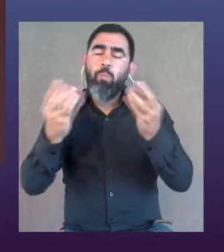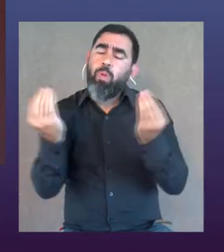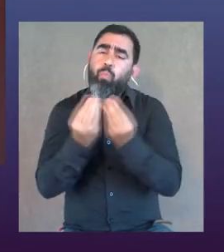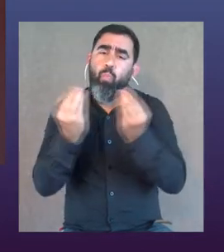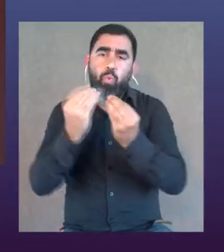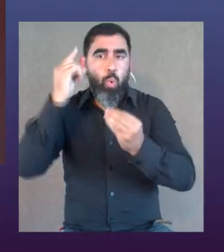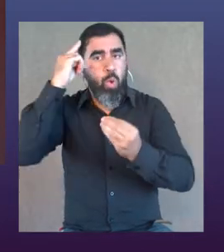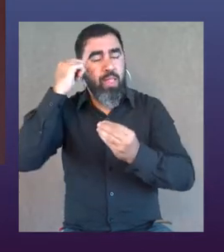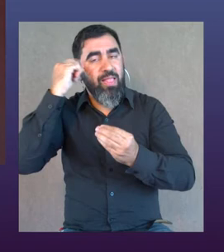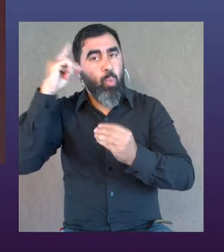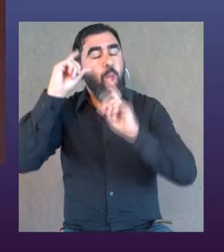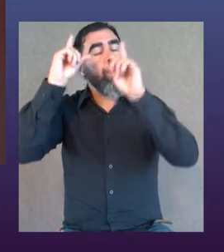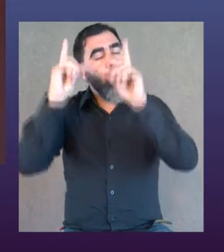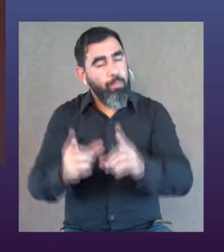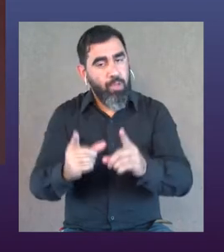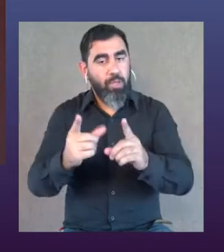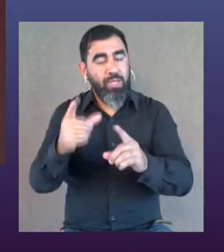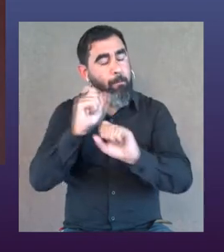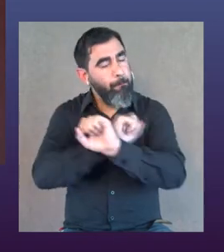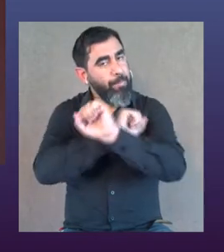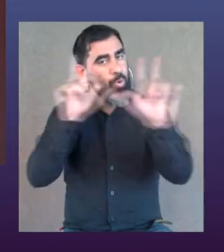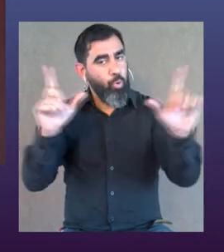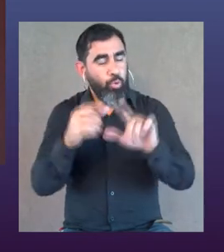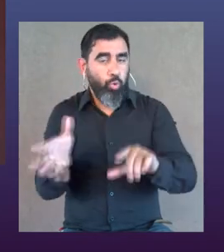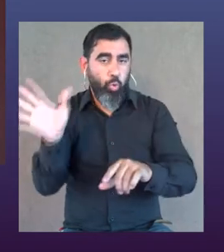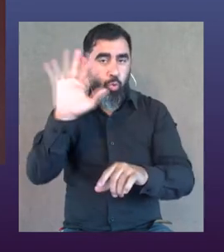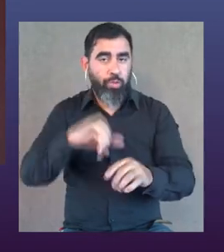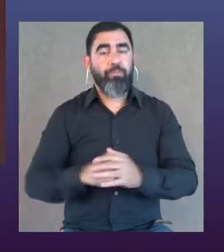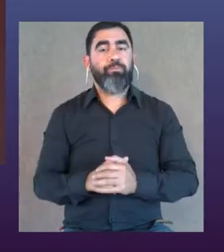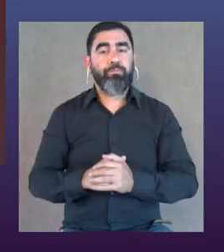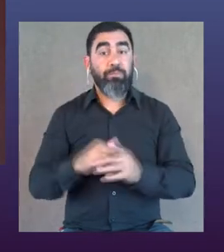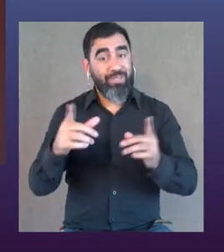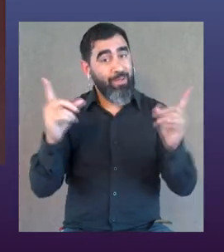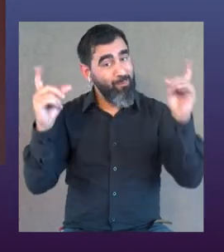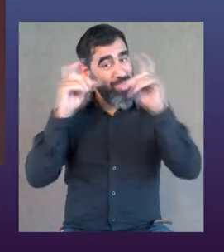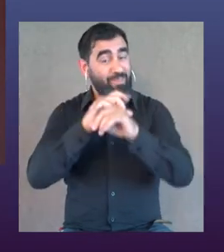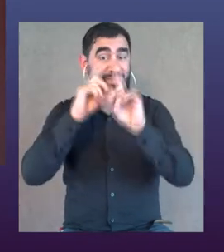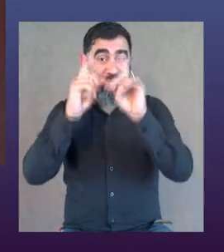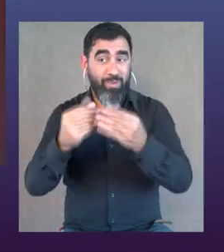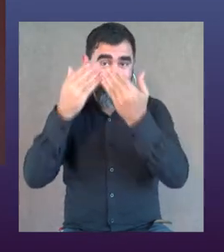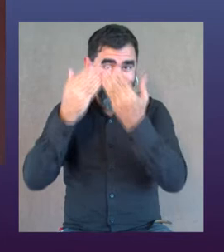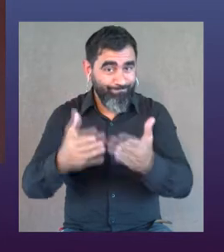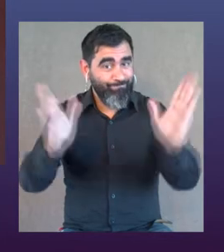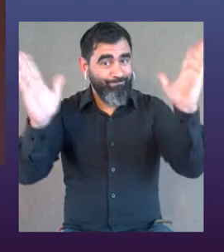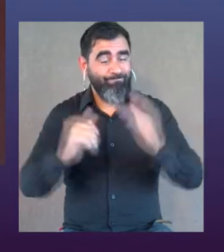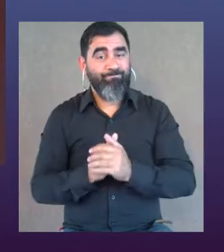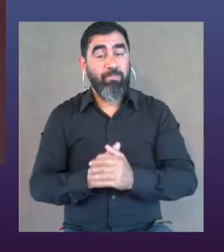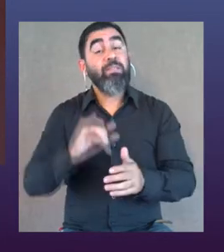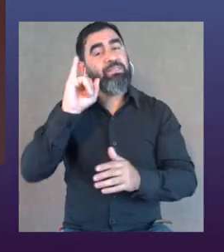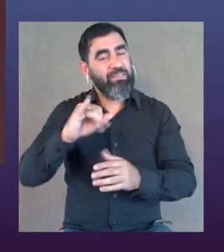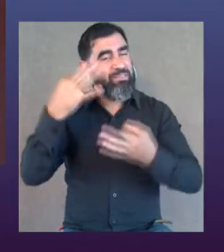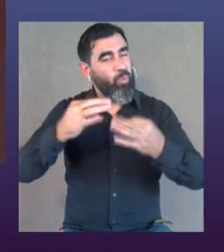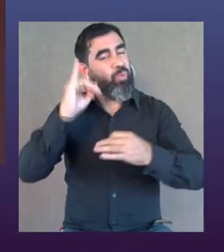mucho, mucho, mucho en la intelectual. Yo creo que es la que peor llevamos a día de hoy. Es la más difícil de abrir, ¿no?